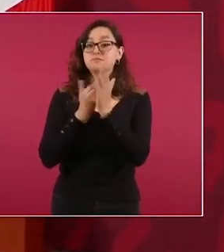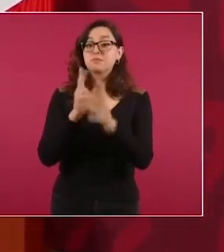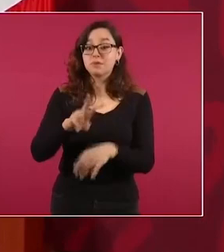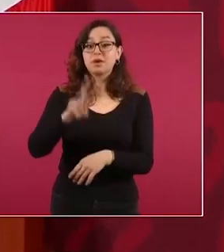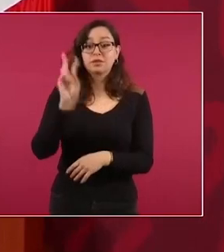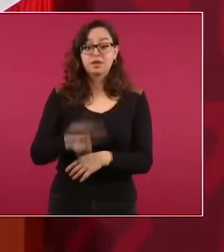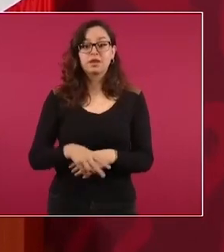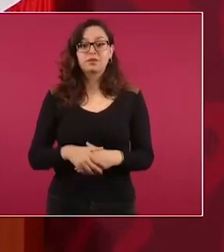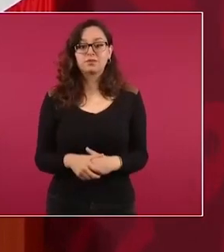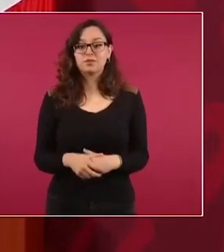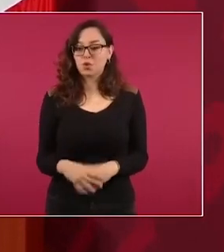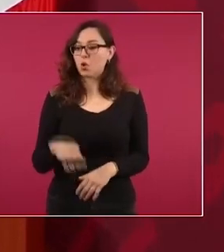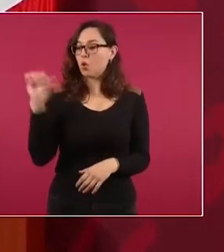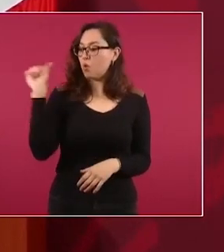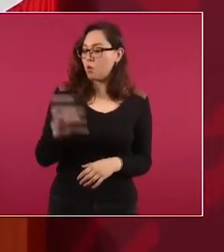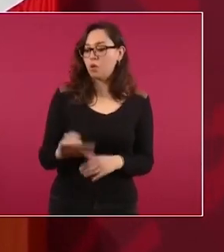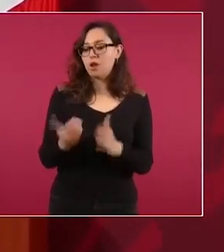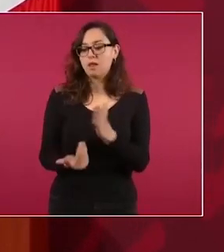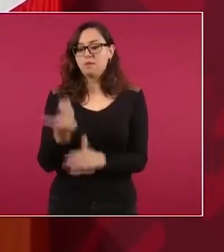ya no hay